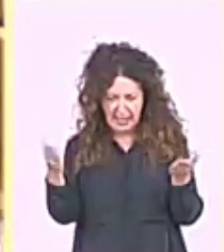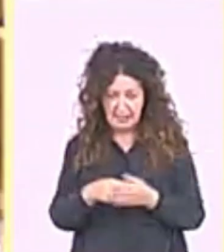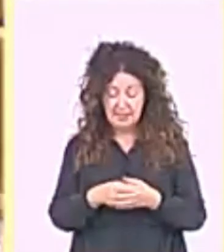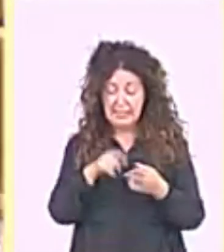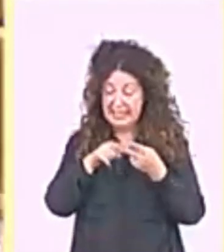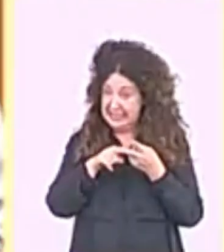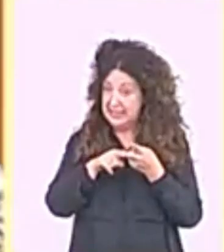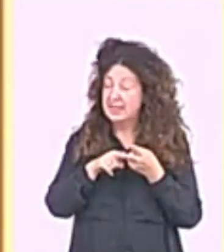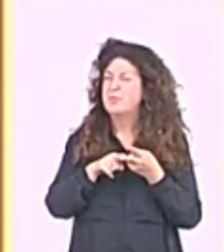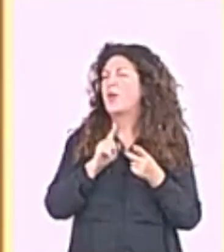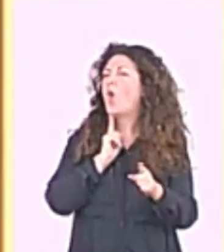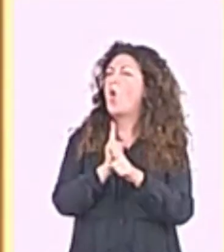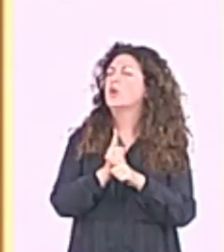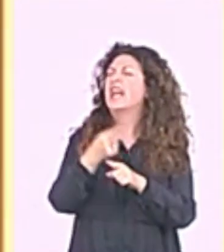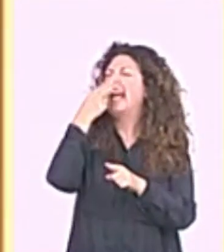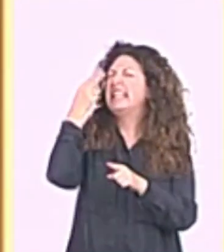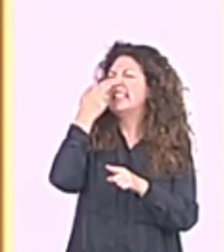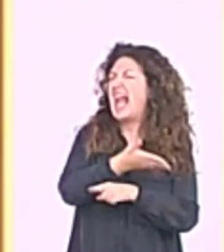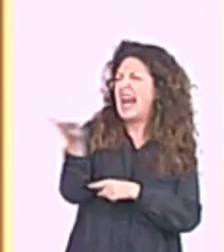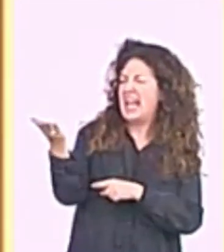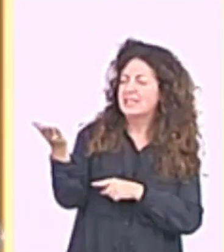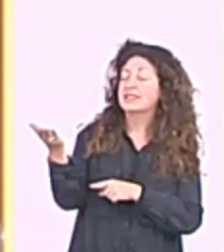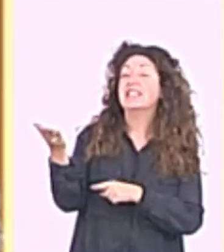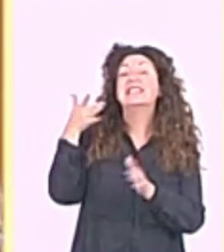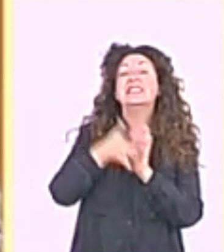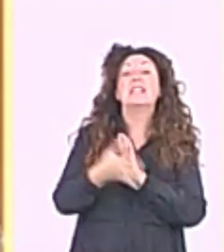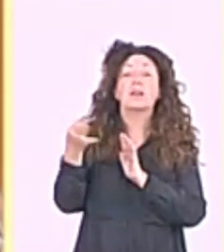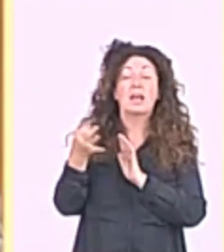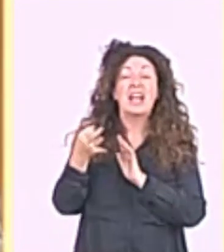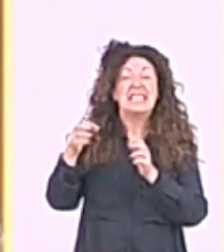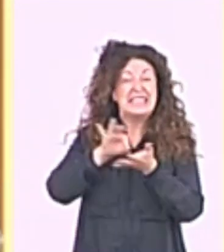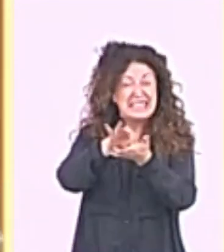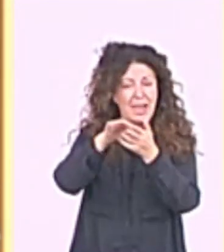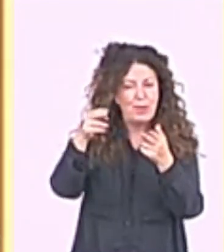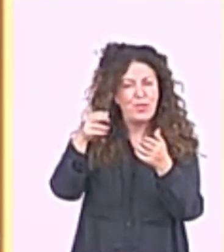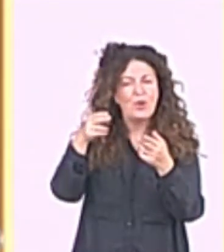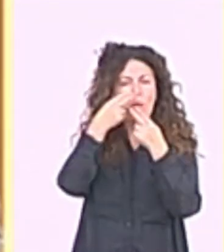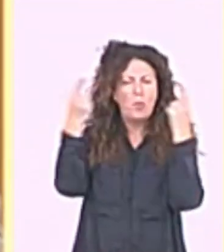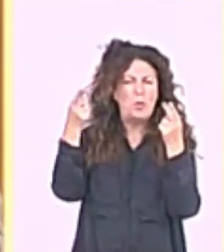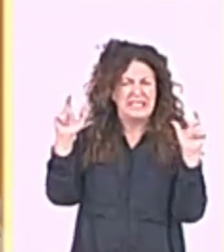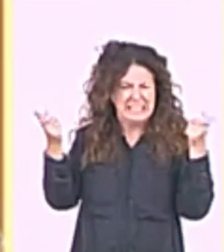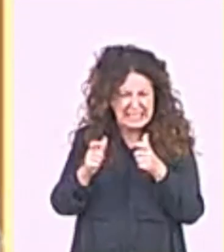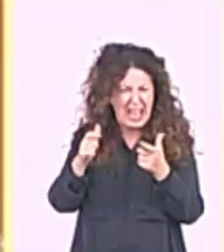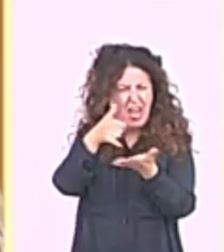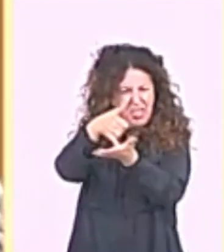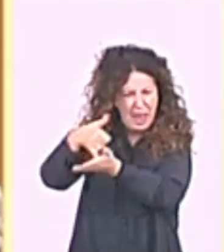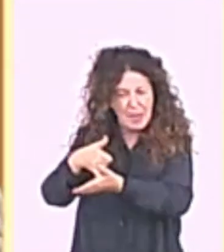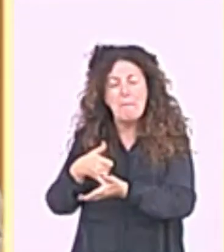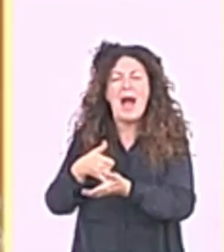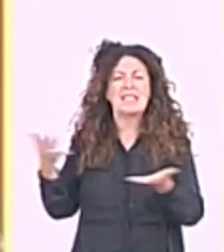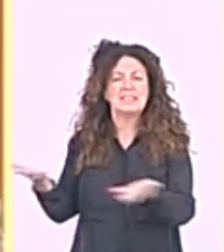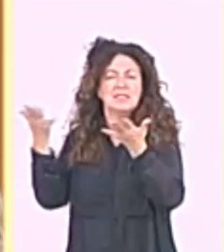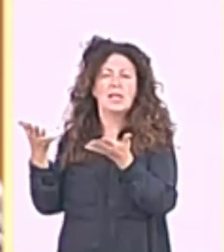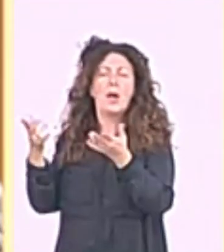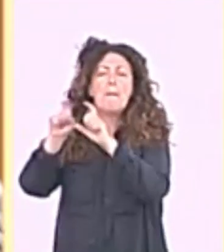Pisotear el interés general es debilitar los servicios públicos para posibilitar las privatizaciones como